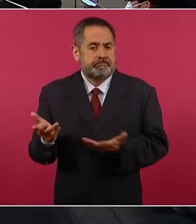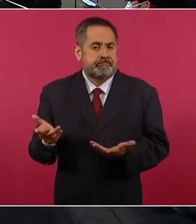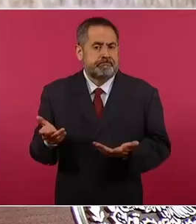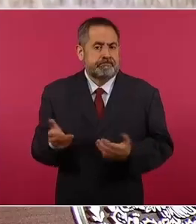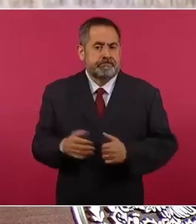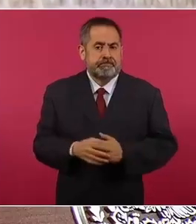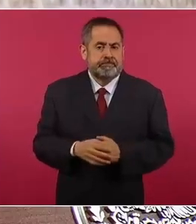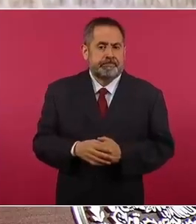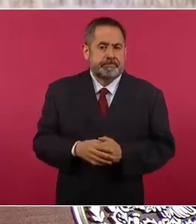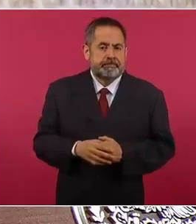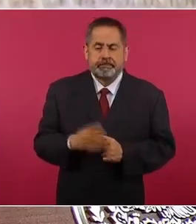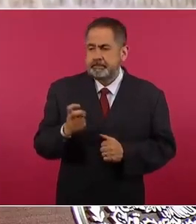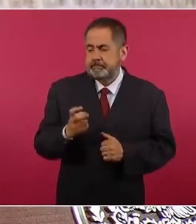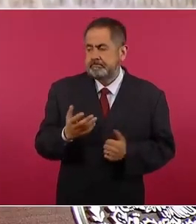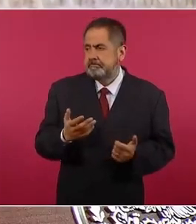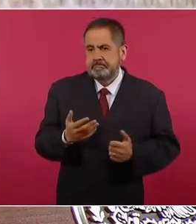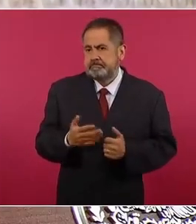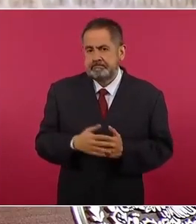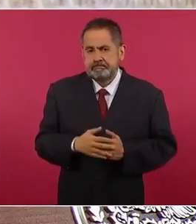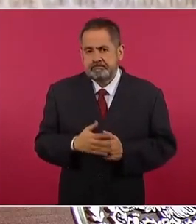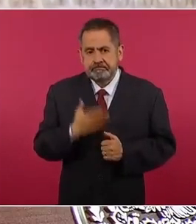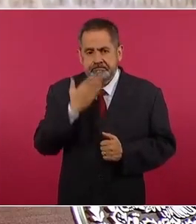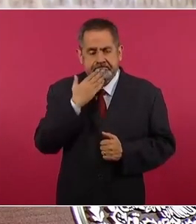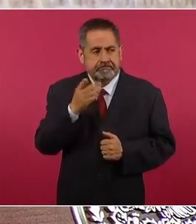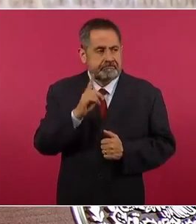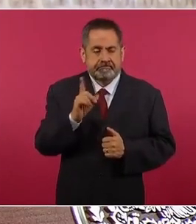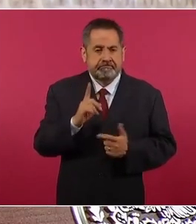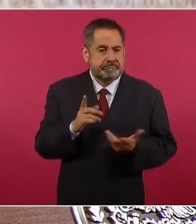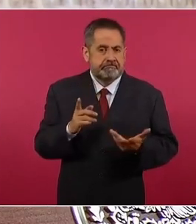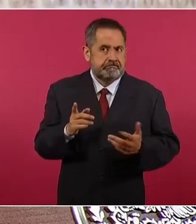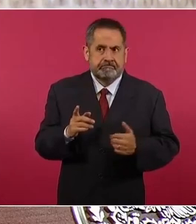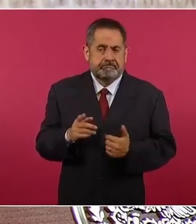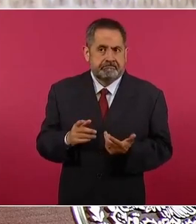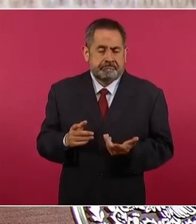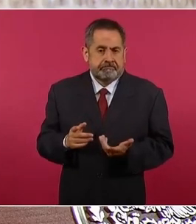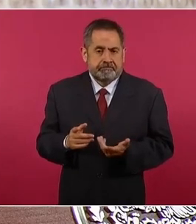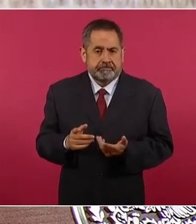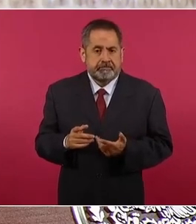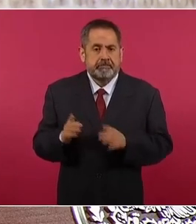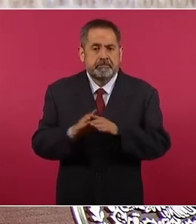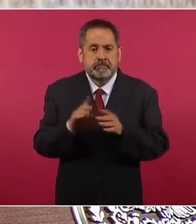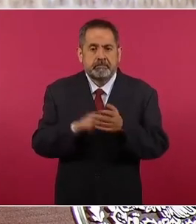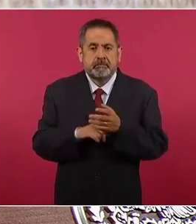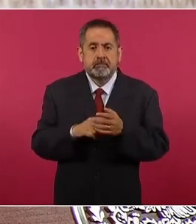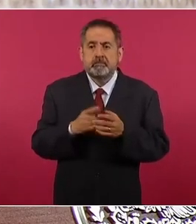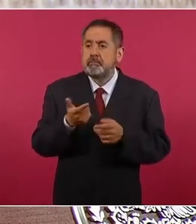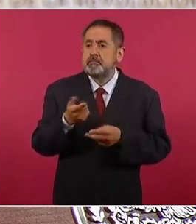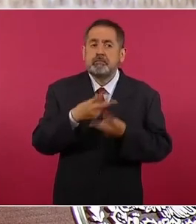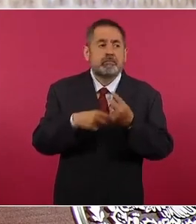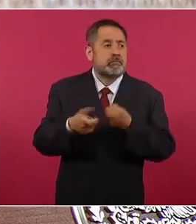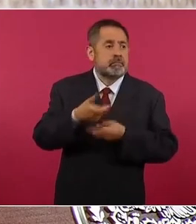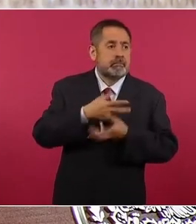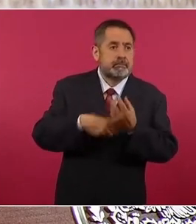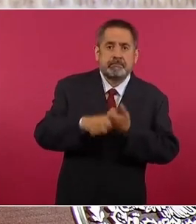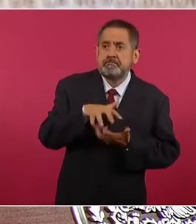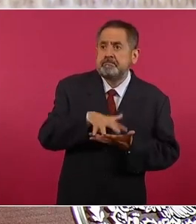y eso no se logra nada más con crecimiento económico